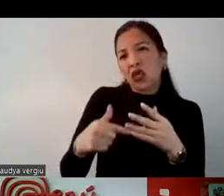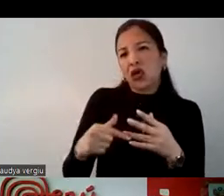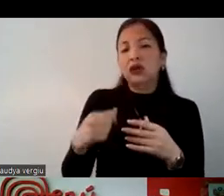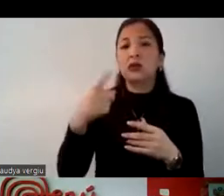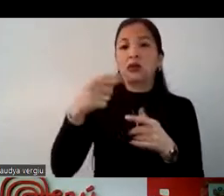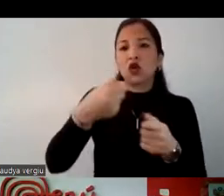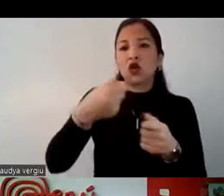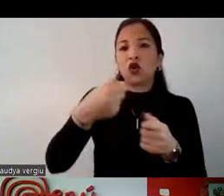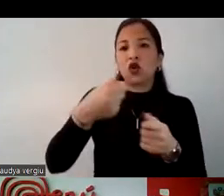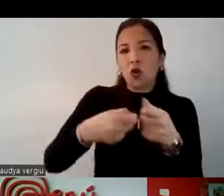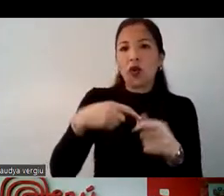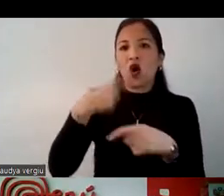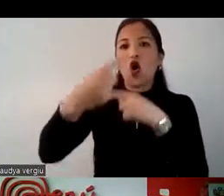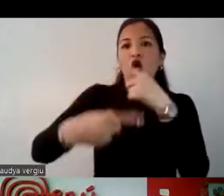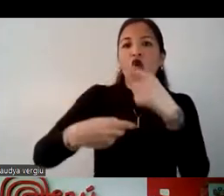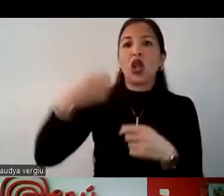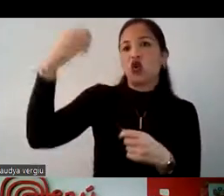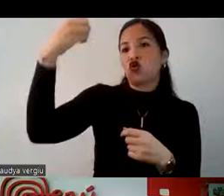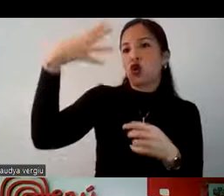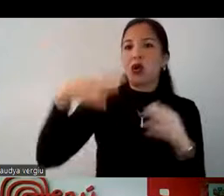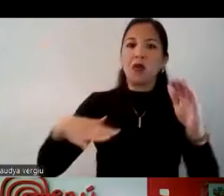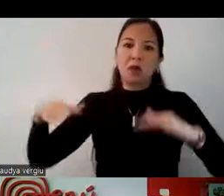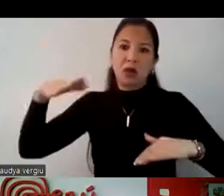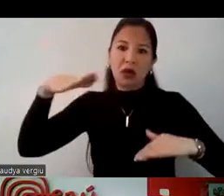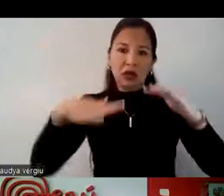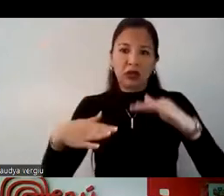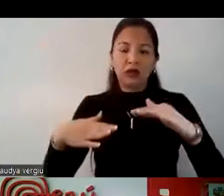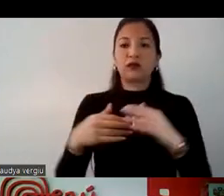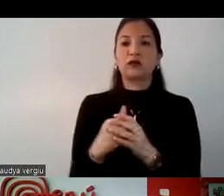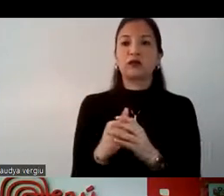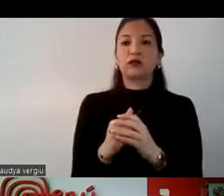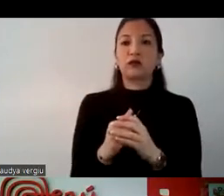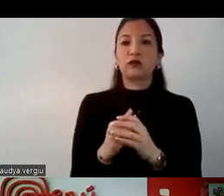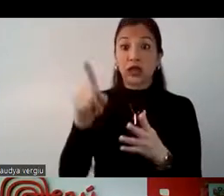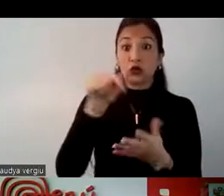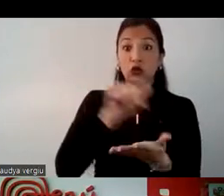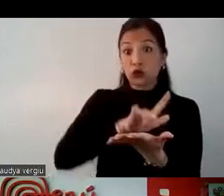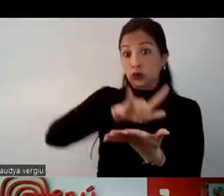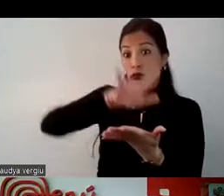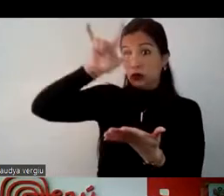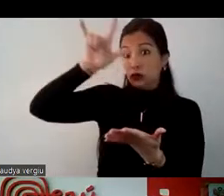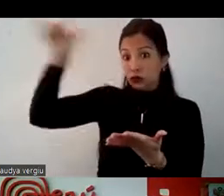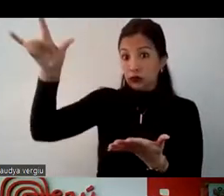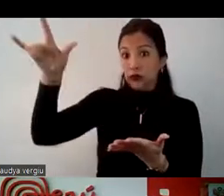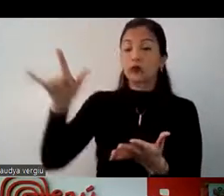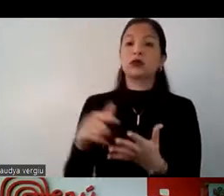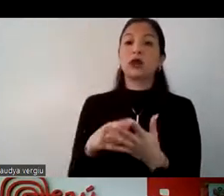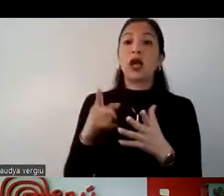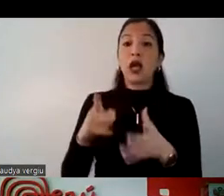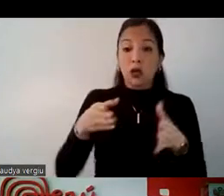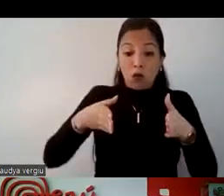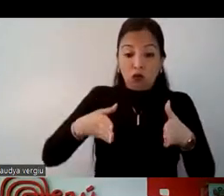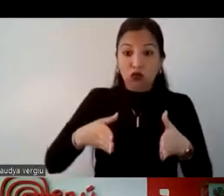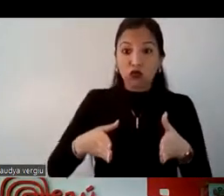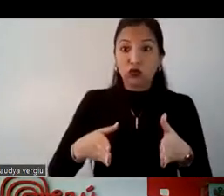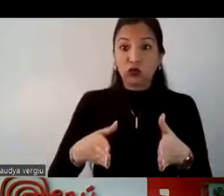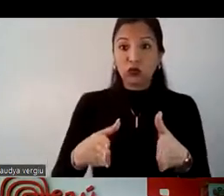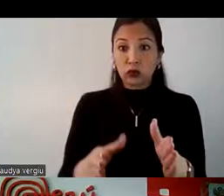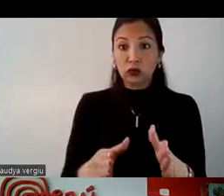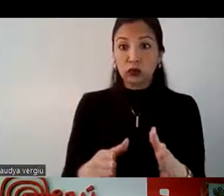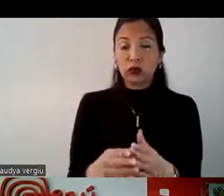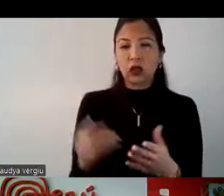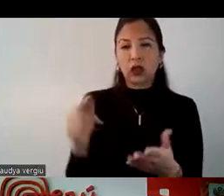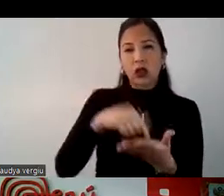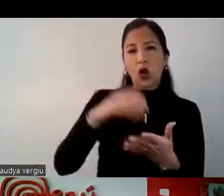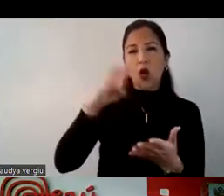día de compras y otro día de sol y playa. Esto en los aéreos. En manera terrestre, desde